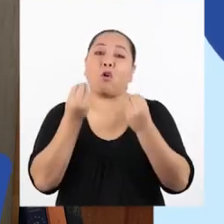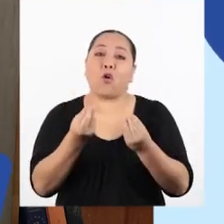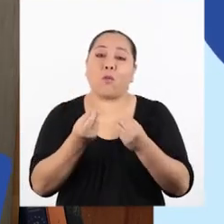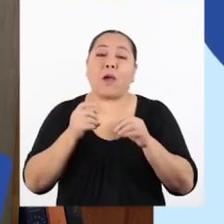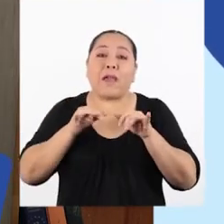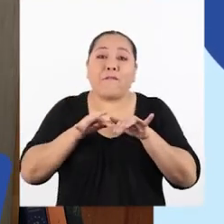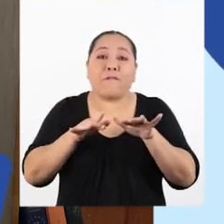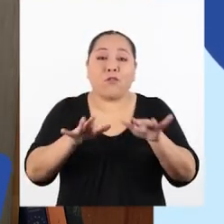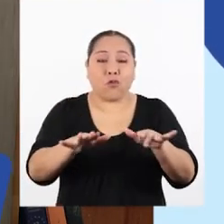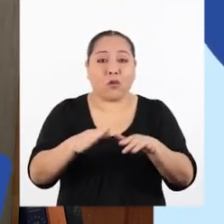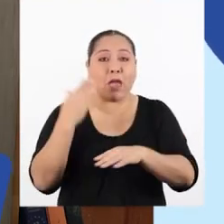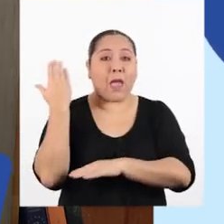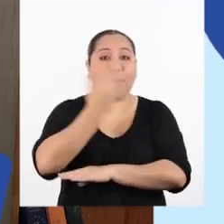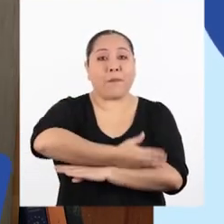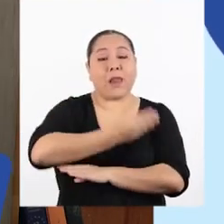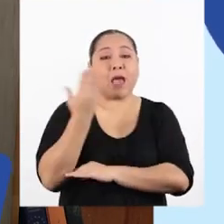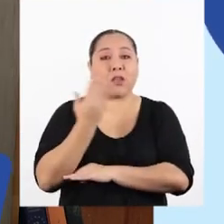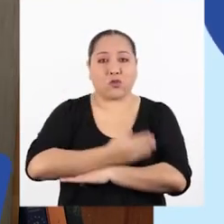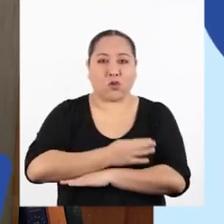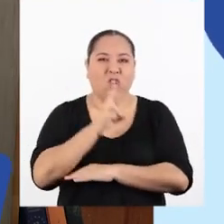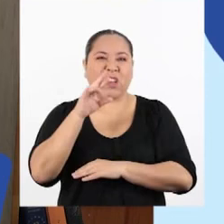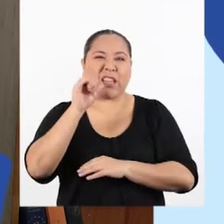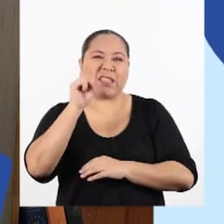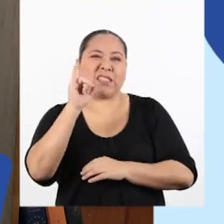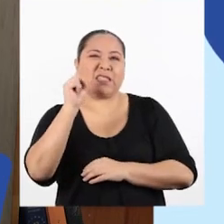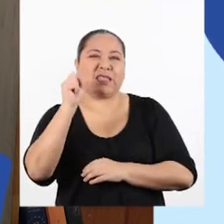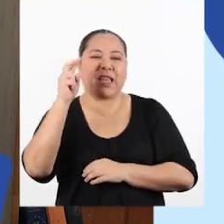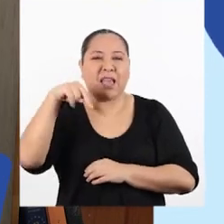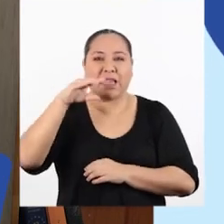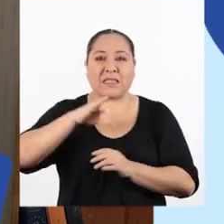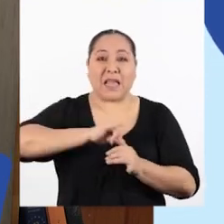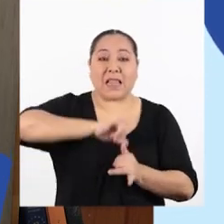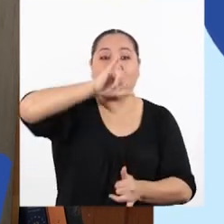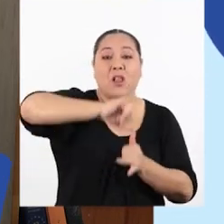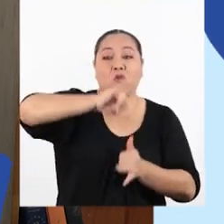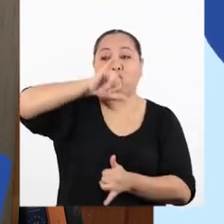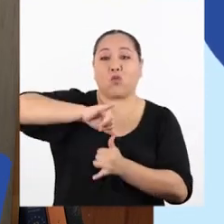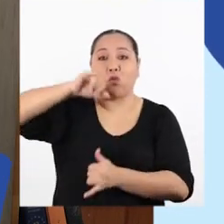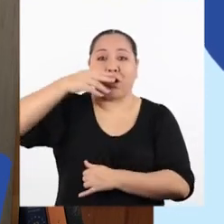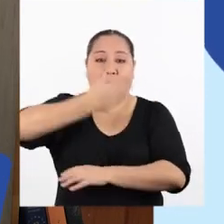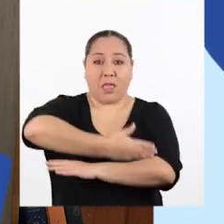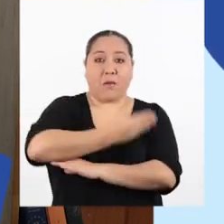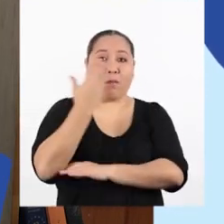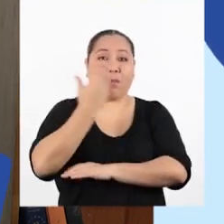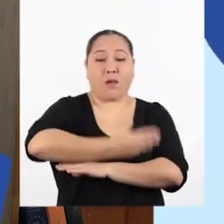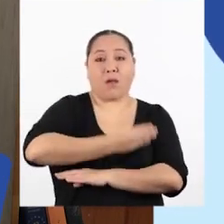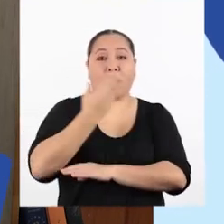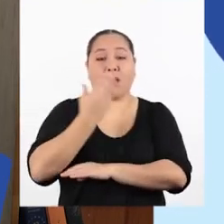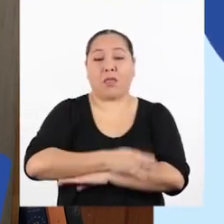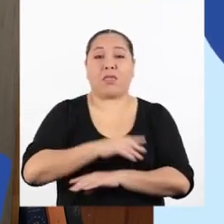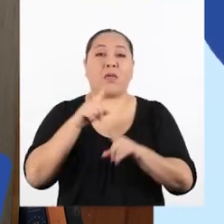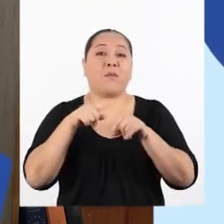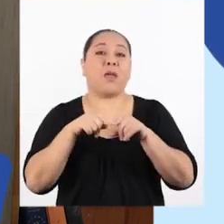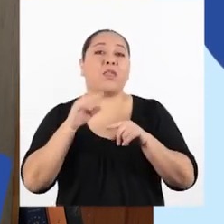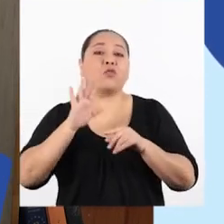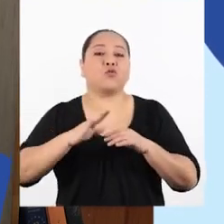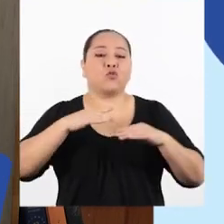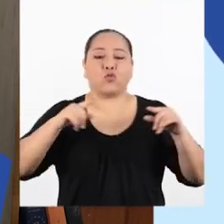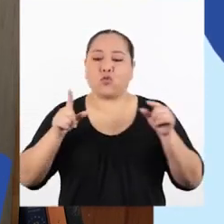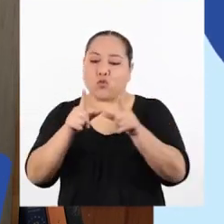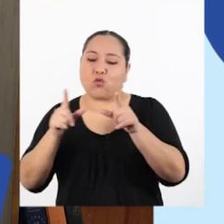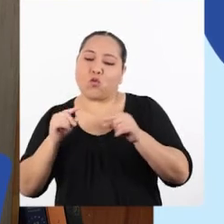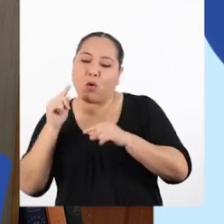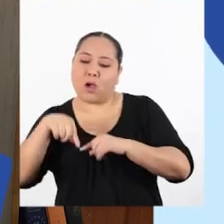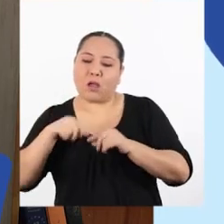influye el brazo de resistencia en la altura de una palanca respecto a su posición